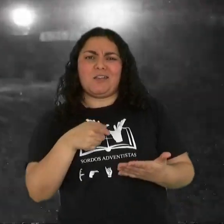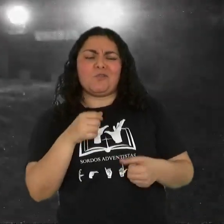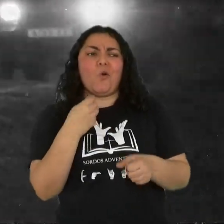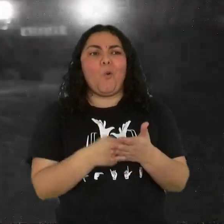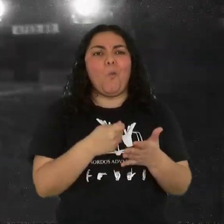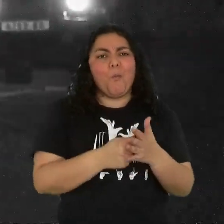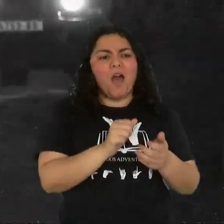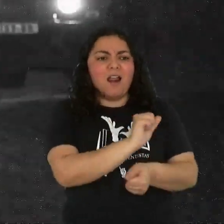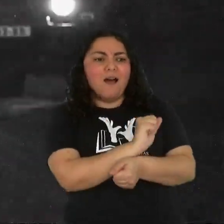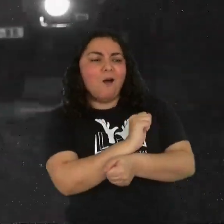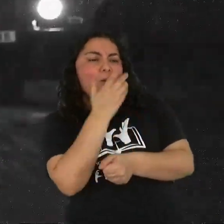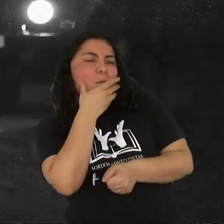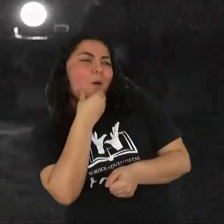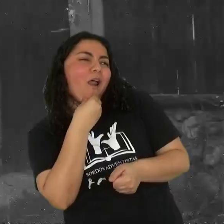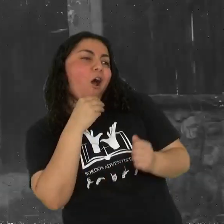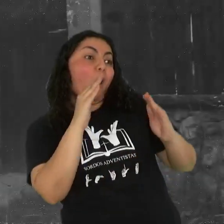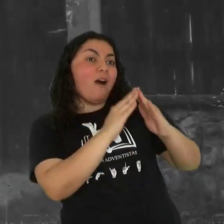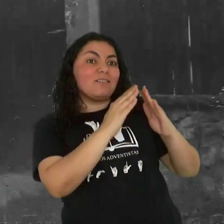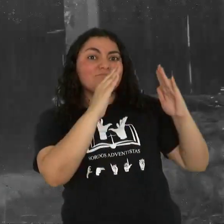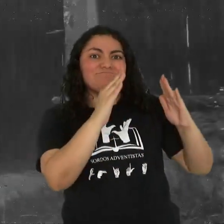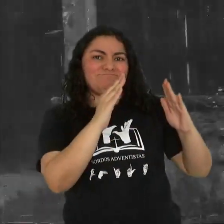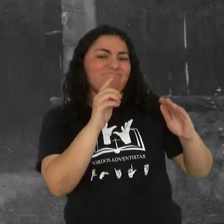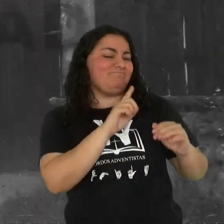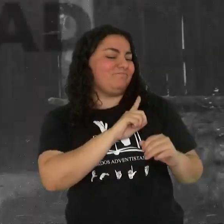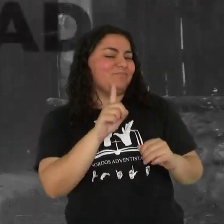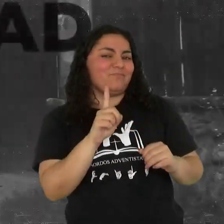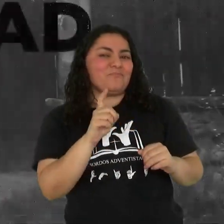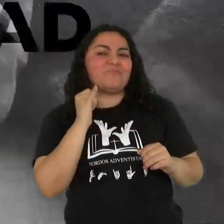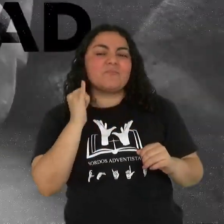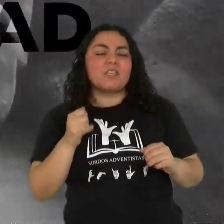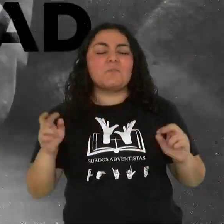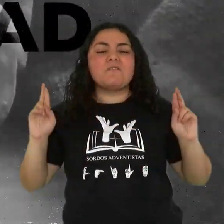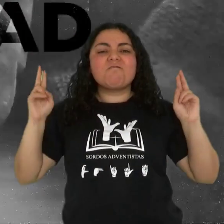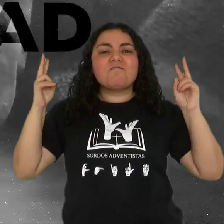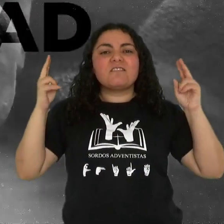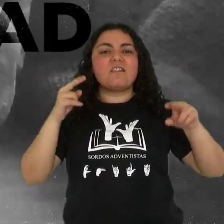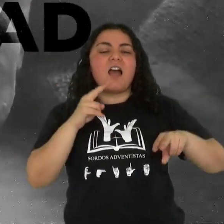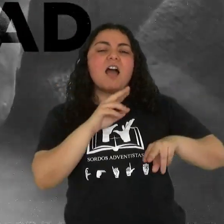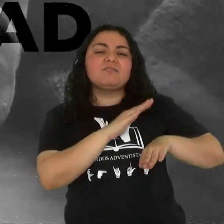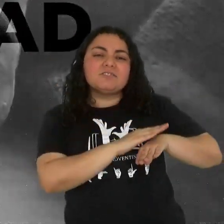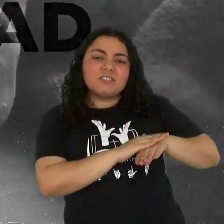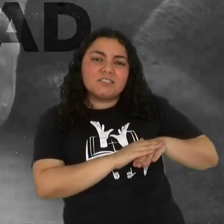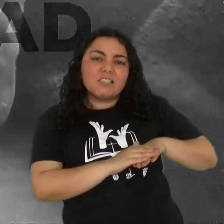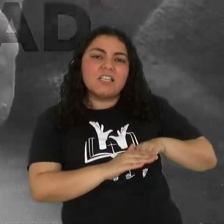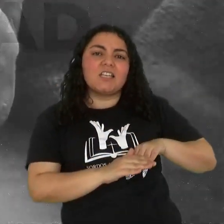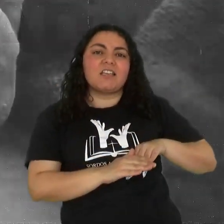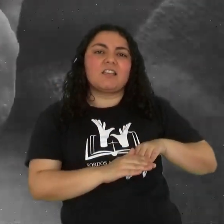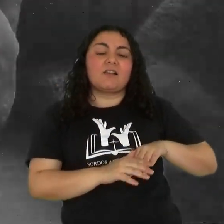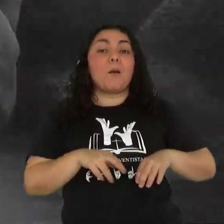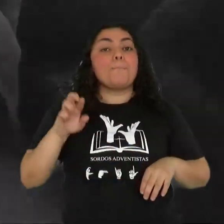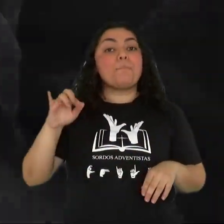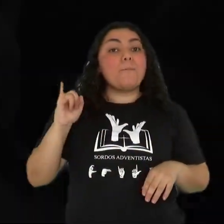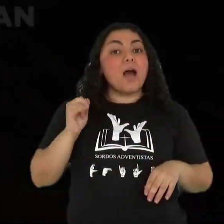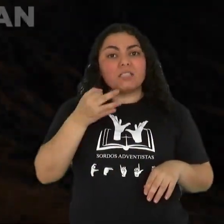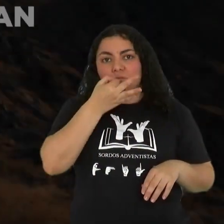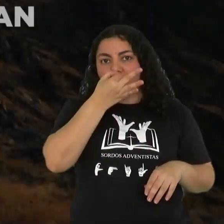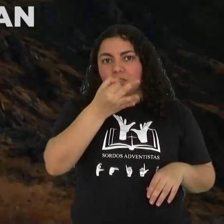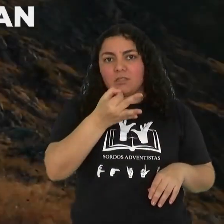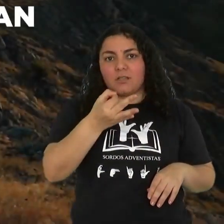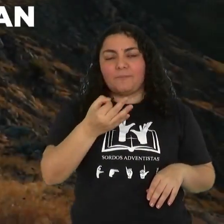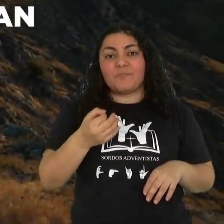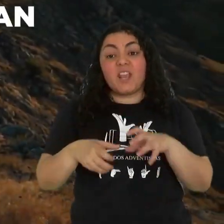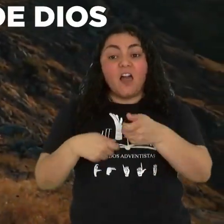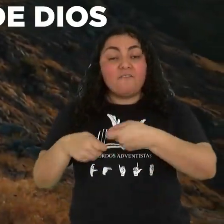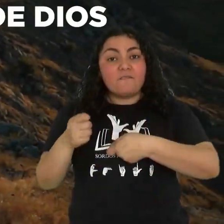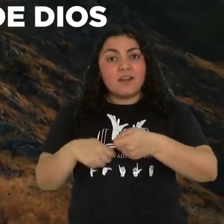lujoso, muebles costosos o una casa grande. La simplicidad era su estilo de vida. Su padre siempre decía, si las